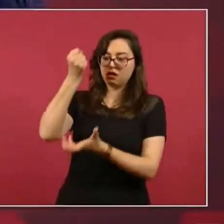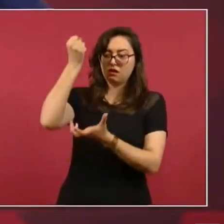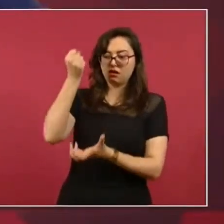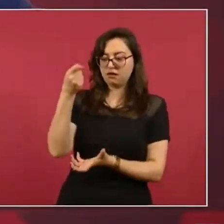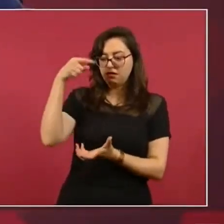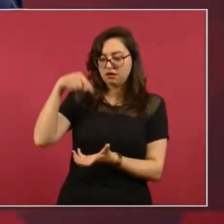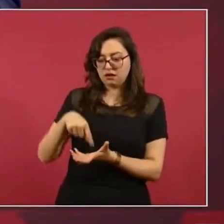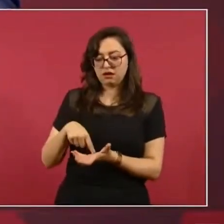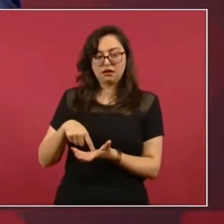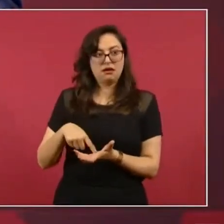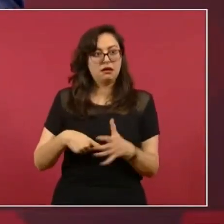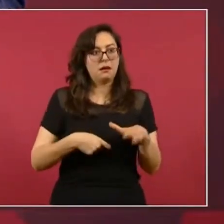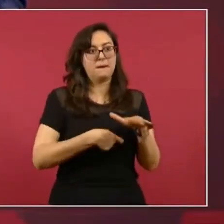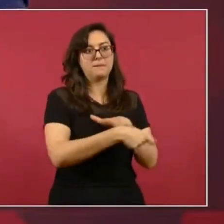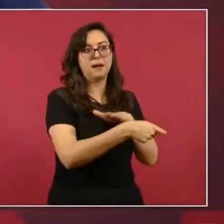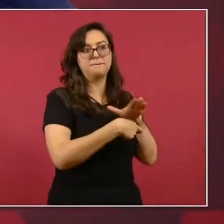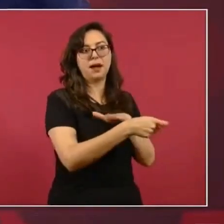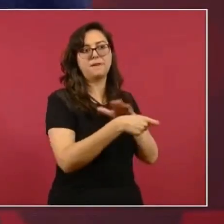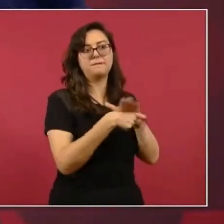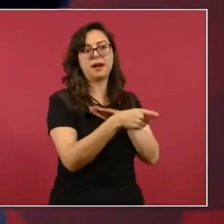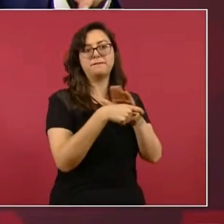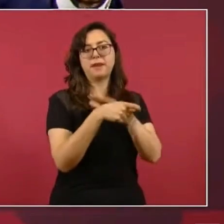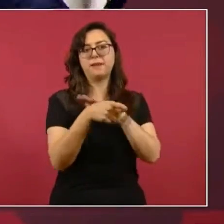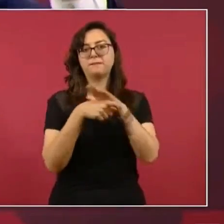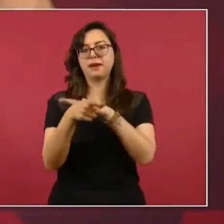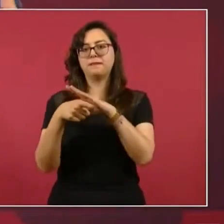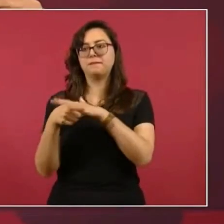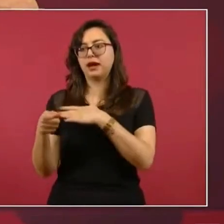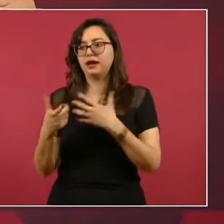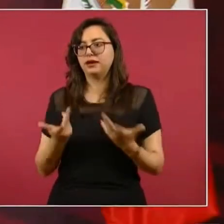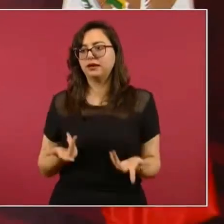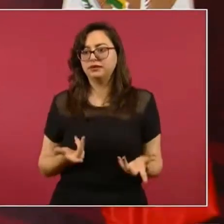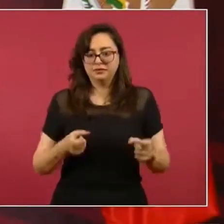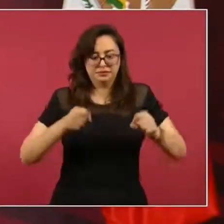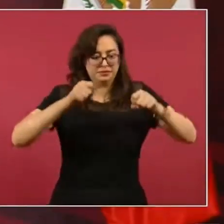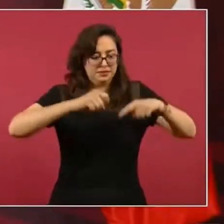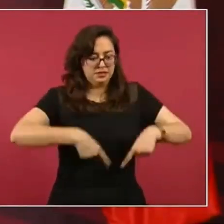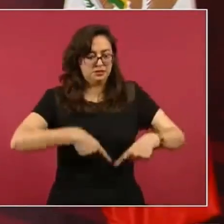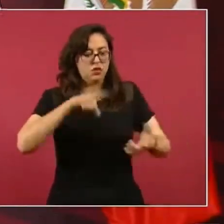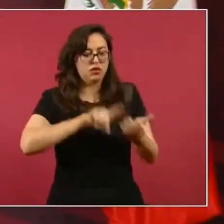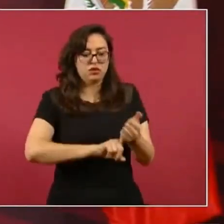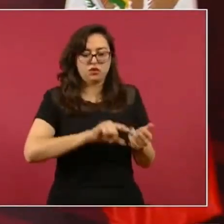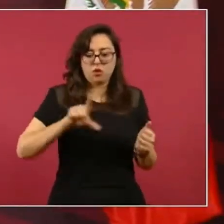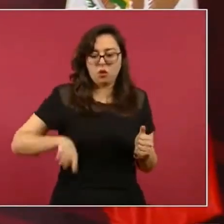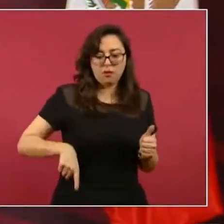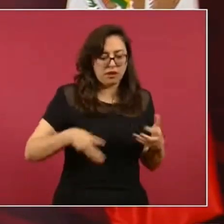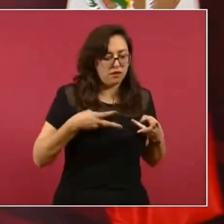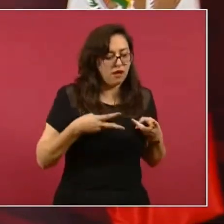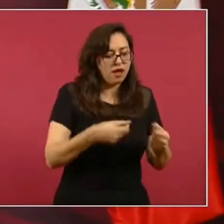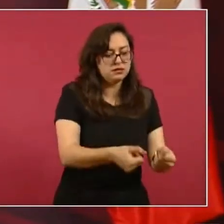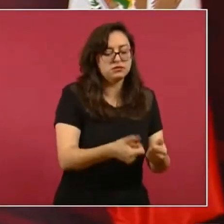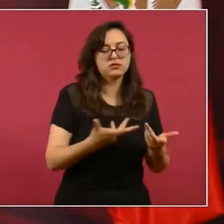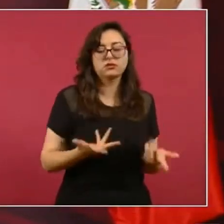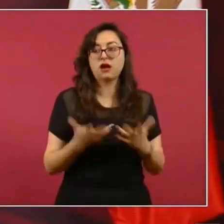Porque como el propósito del gobierno no era ayudar al pueblo. Y menos ayudar a los pobres.